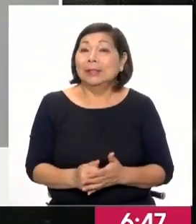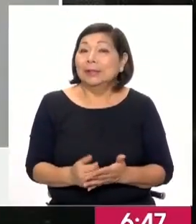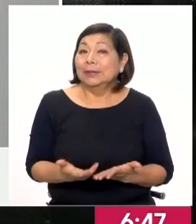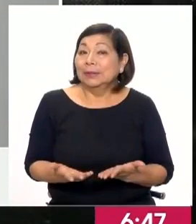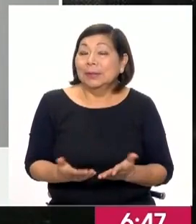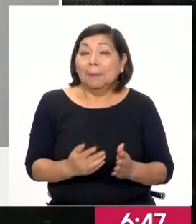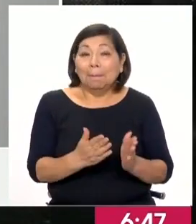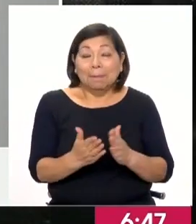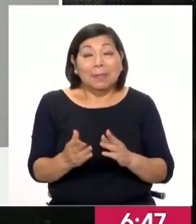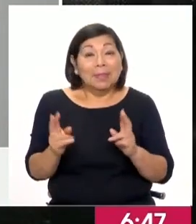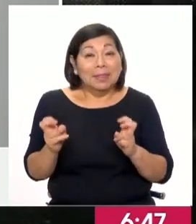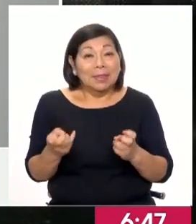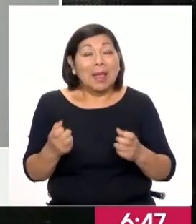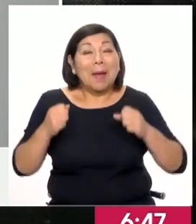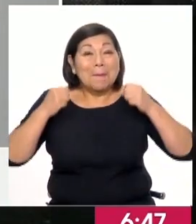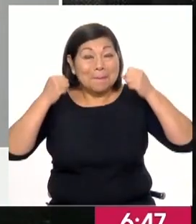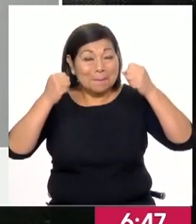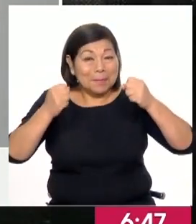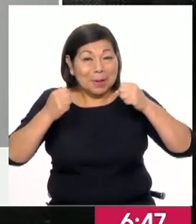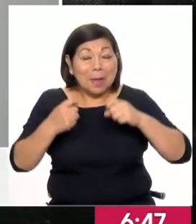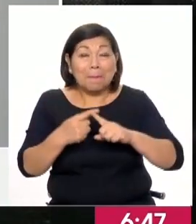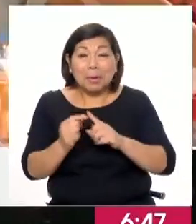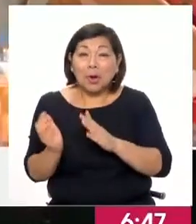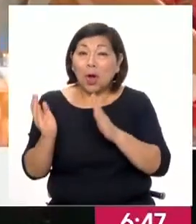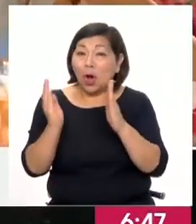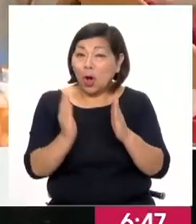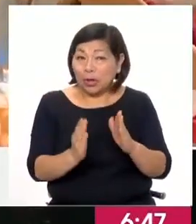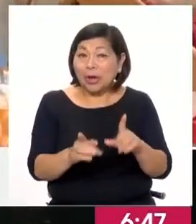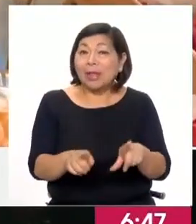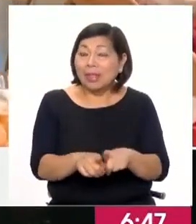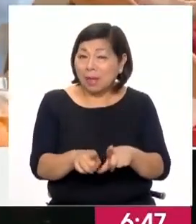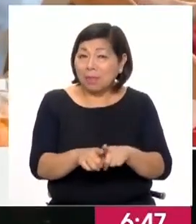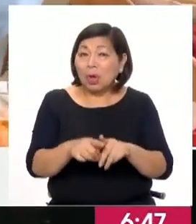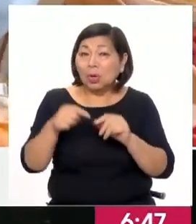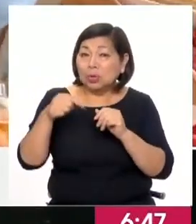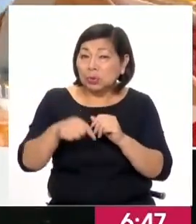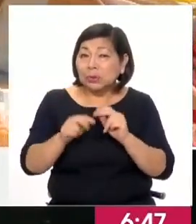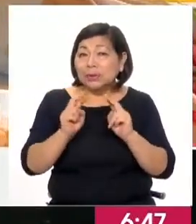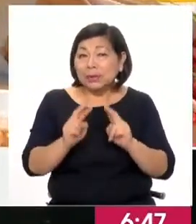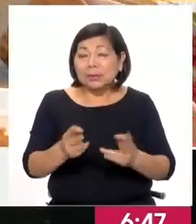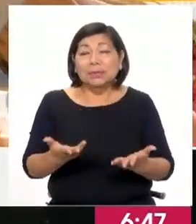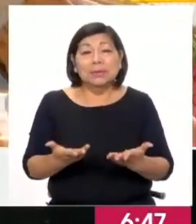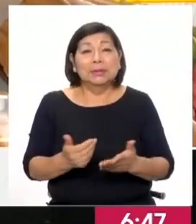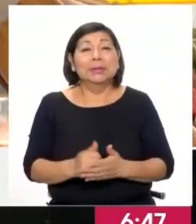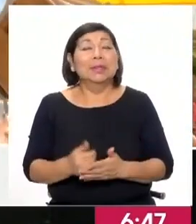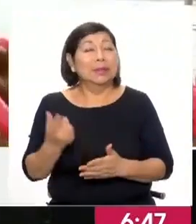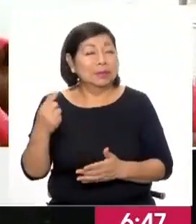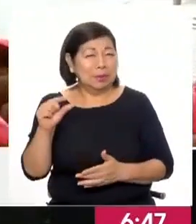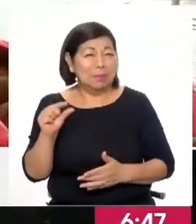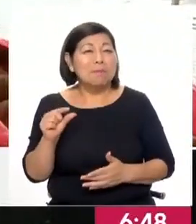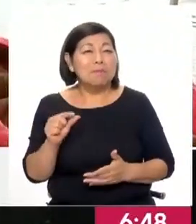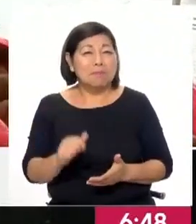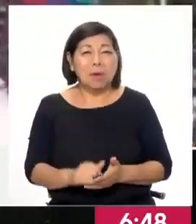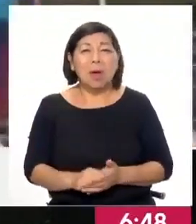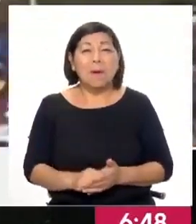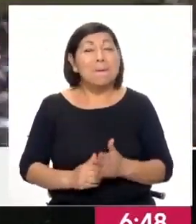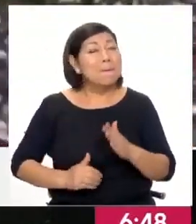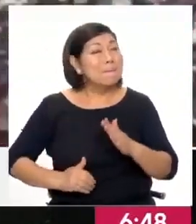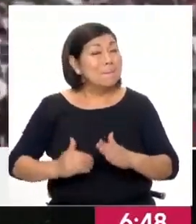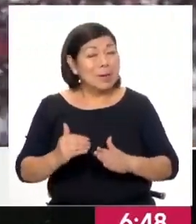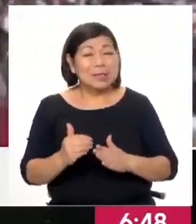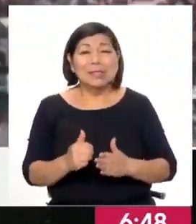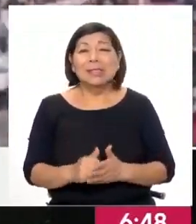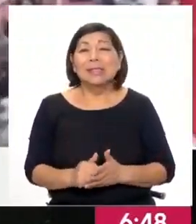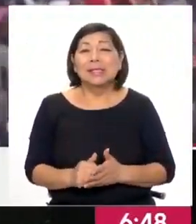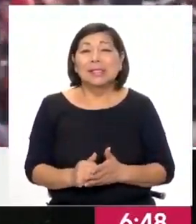por un lado, el tema de las protestas, pero por otro lado también es en el sur, donde se ha visto recientemente más efecto